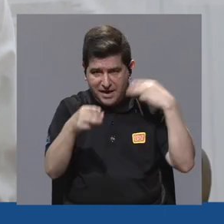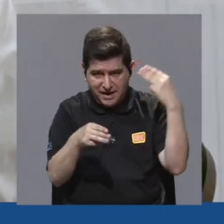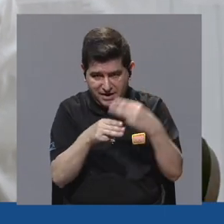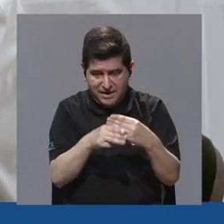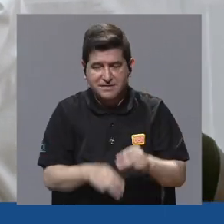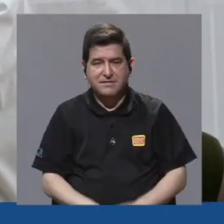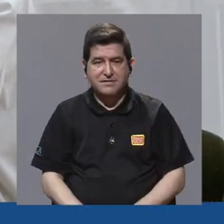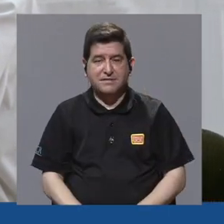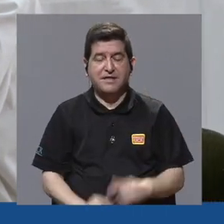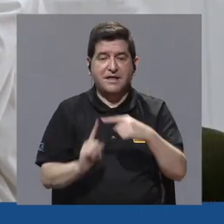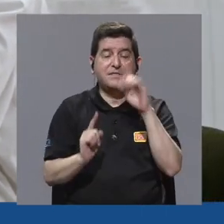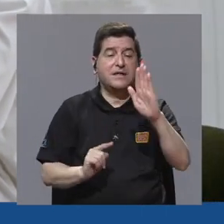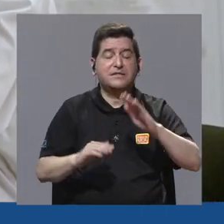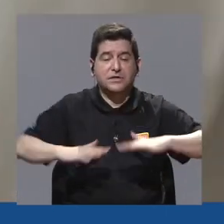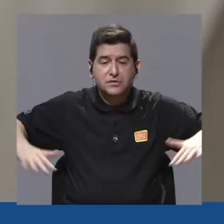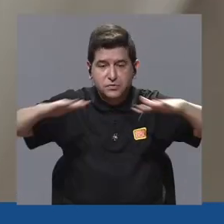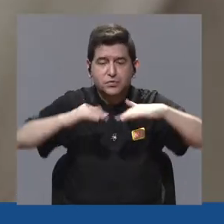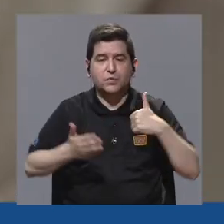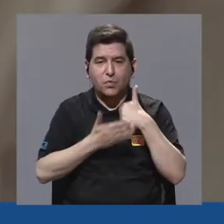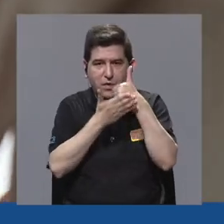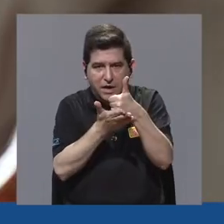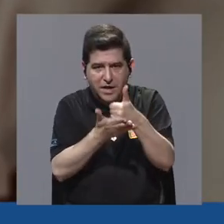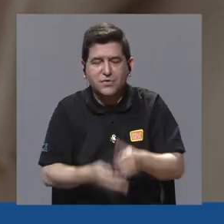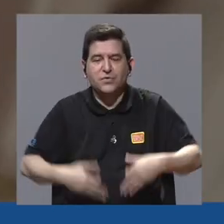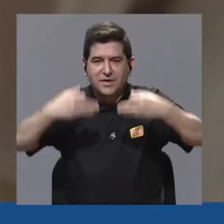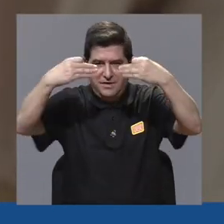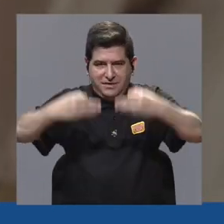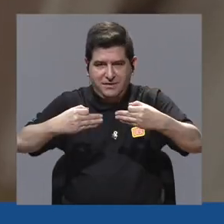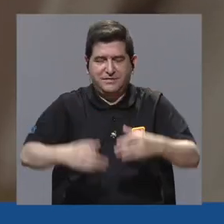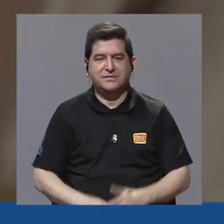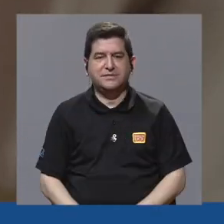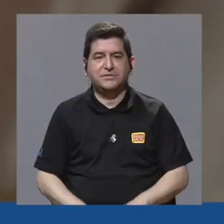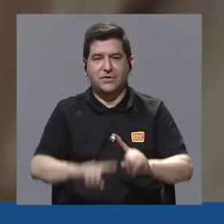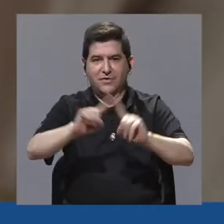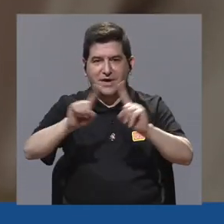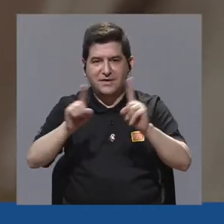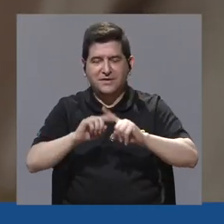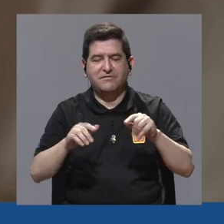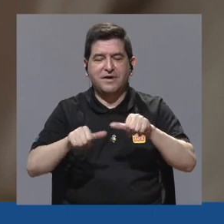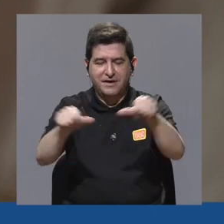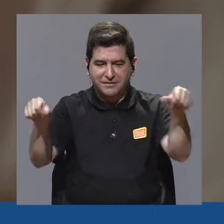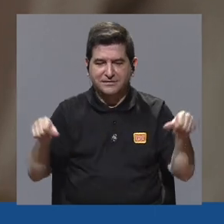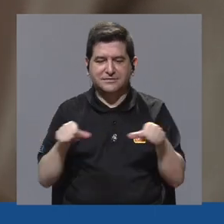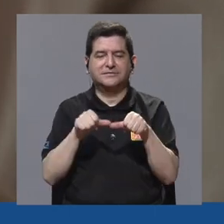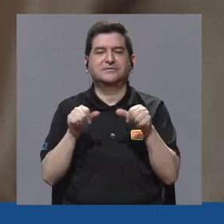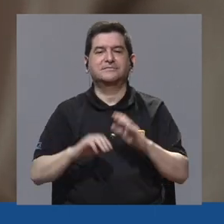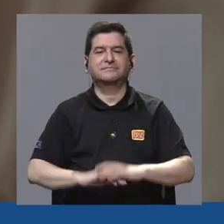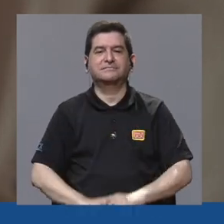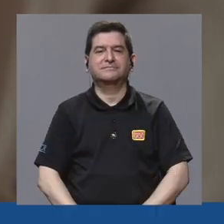y cómo desde su entorno contribuyen a la toma de decisiones en los distintos ámbitos.